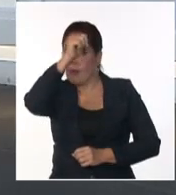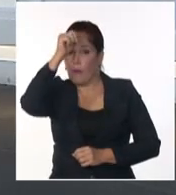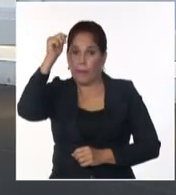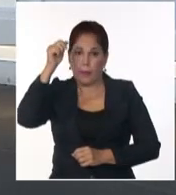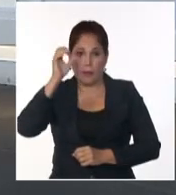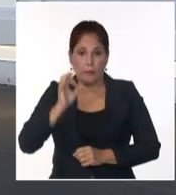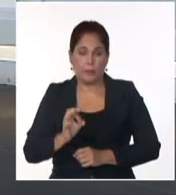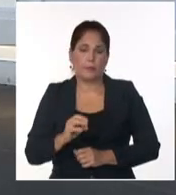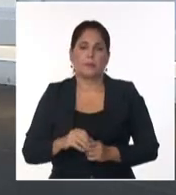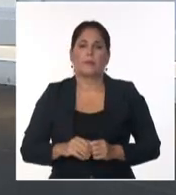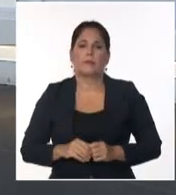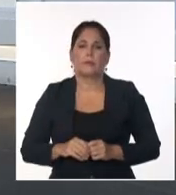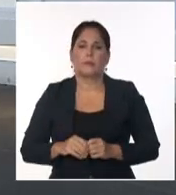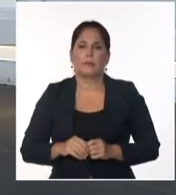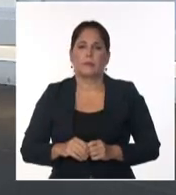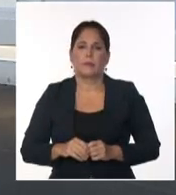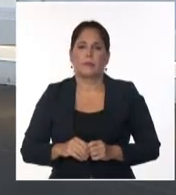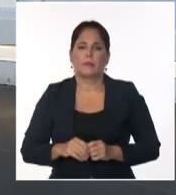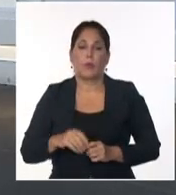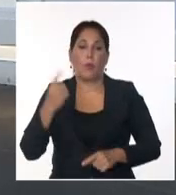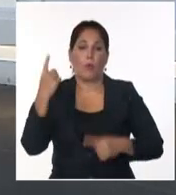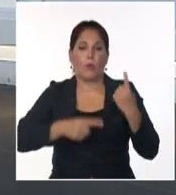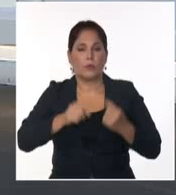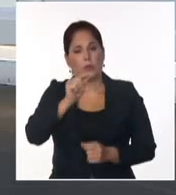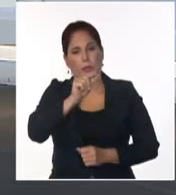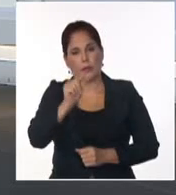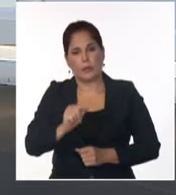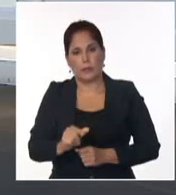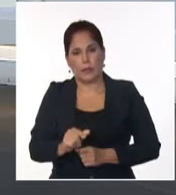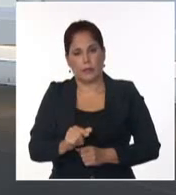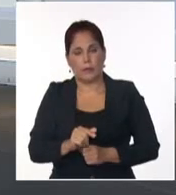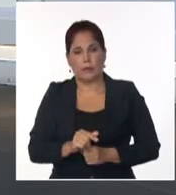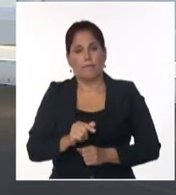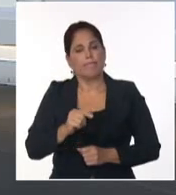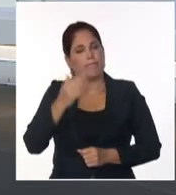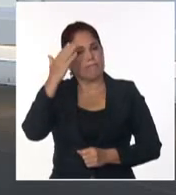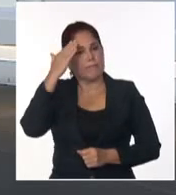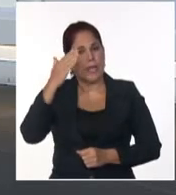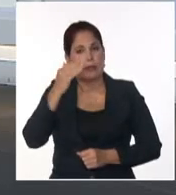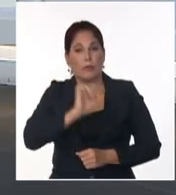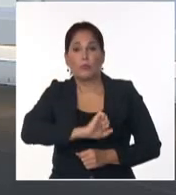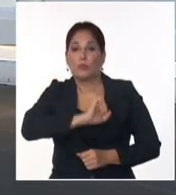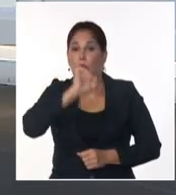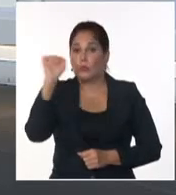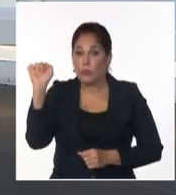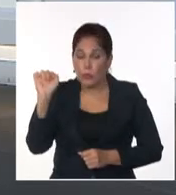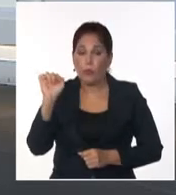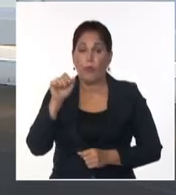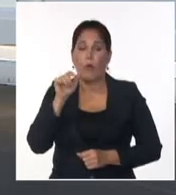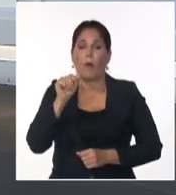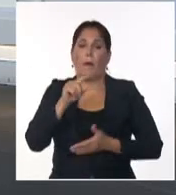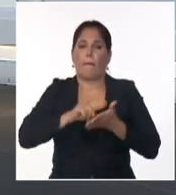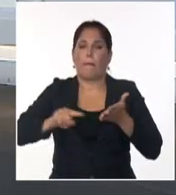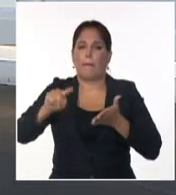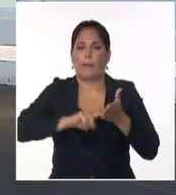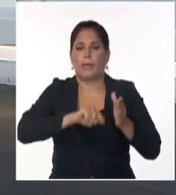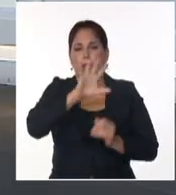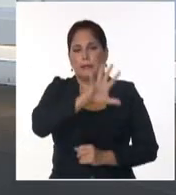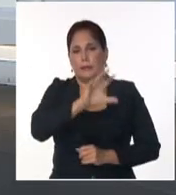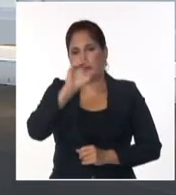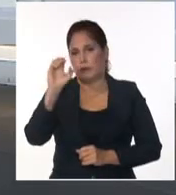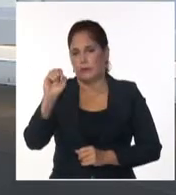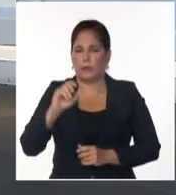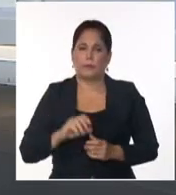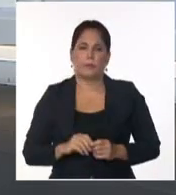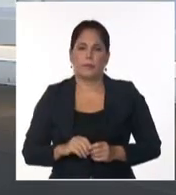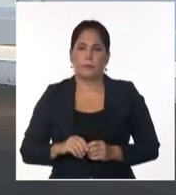el actual titular mundial Italia. La clasificación llegó gracias a triunfo en semifinales sobre Gran Bretaña por 5 a 0. Para llegar